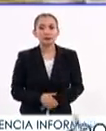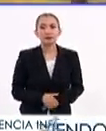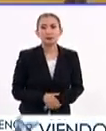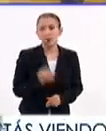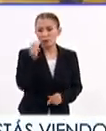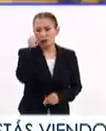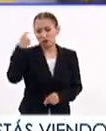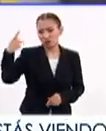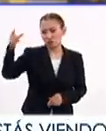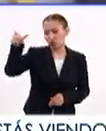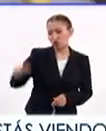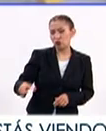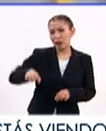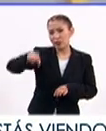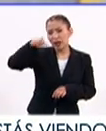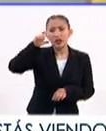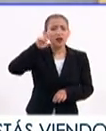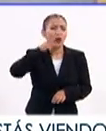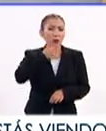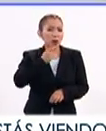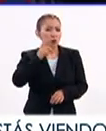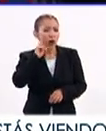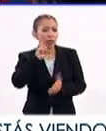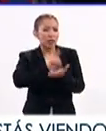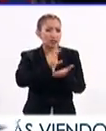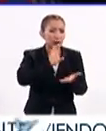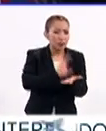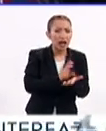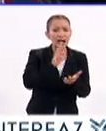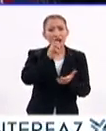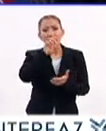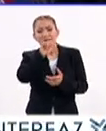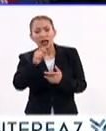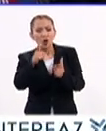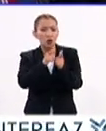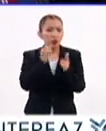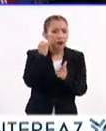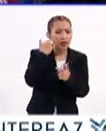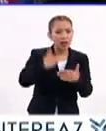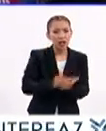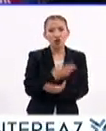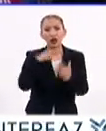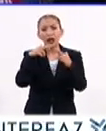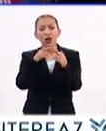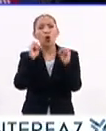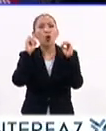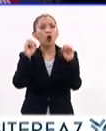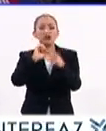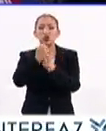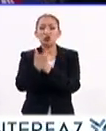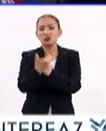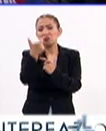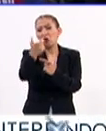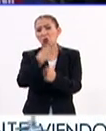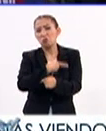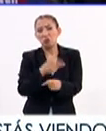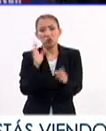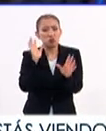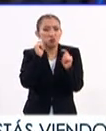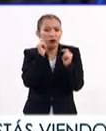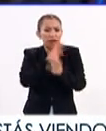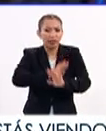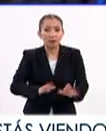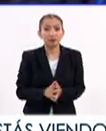independientemente de su edad, sexo, discapacidad, raza, etnia, origen, religión o situación económica u otra